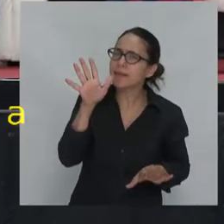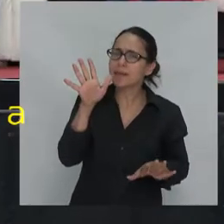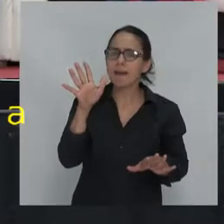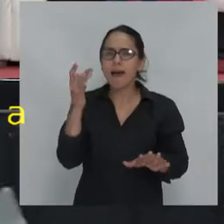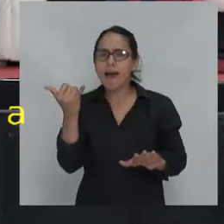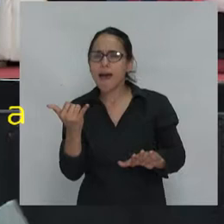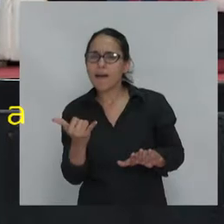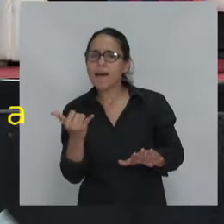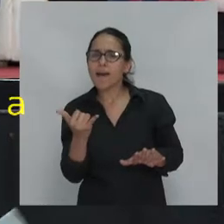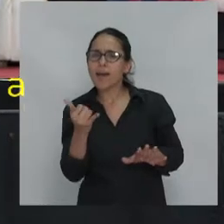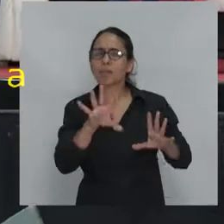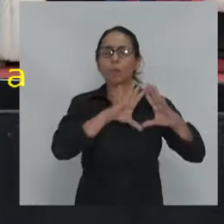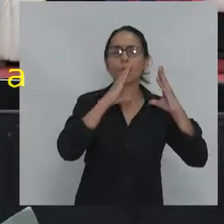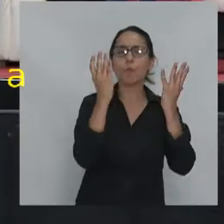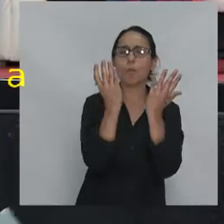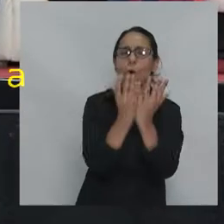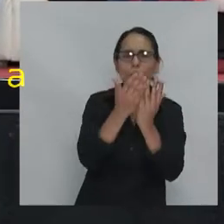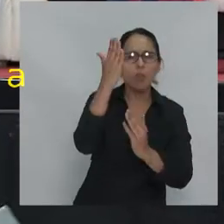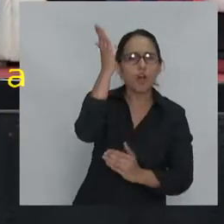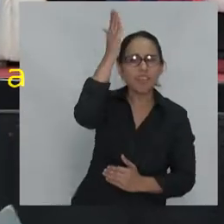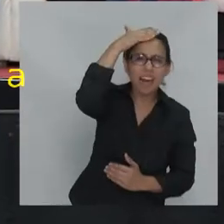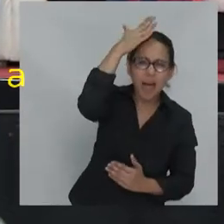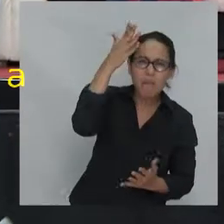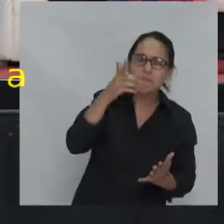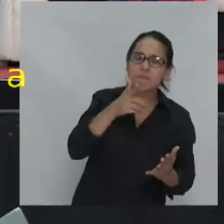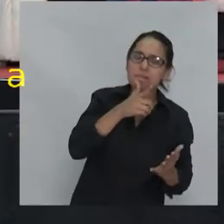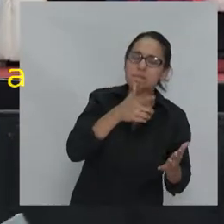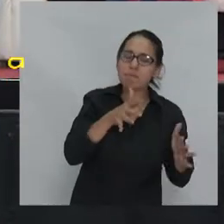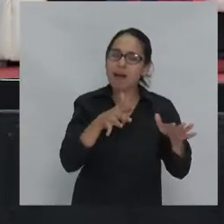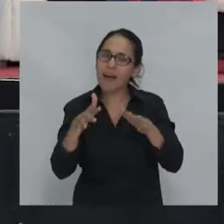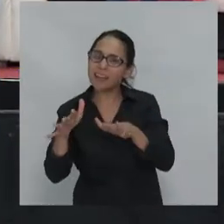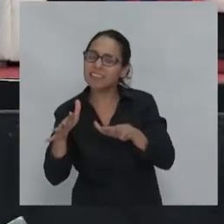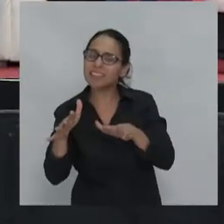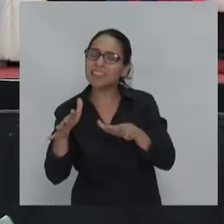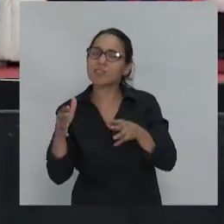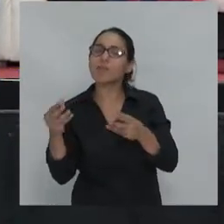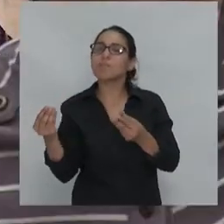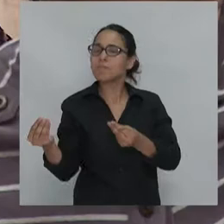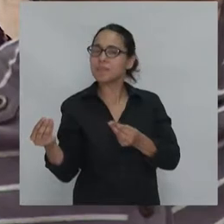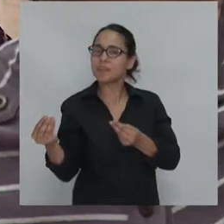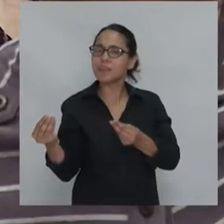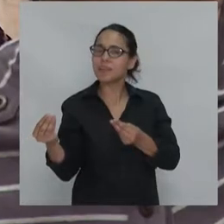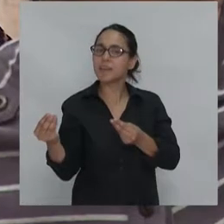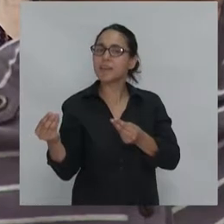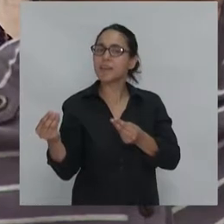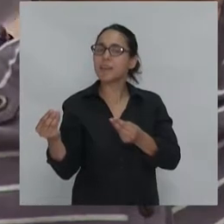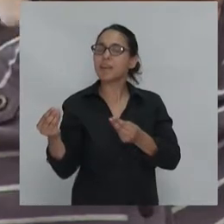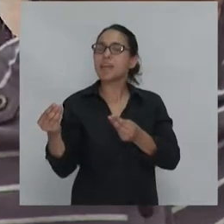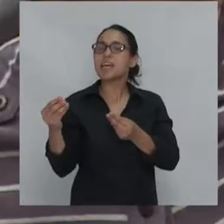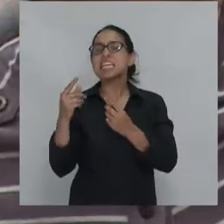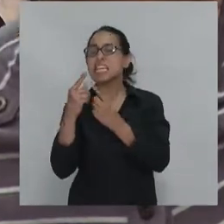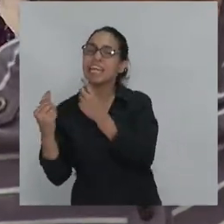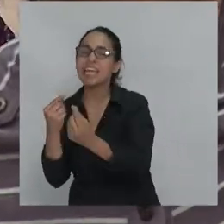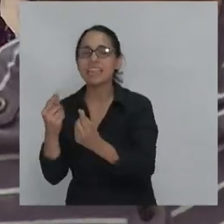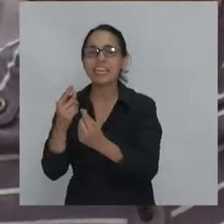entre el mundo Trump y la crítica al neoliberalismo que